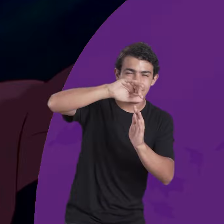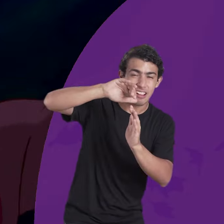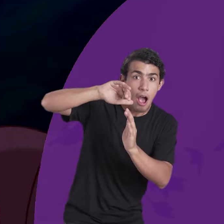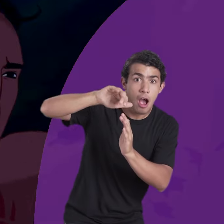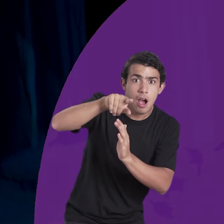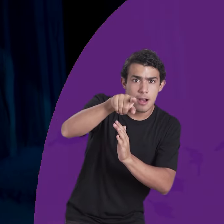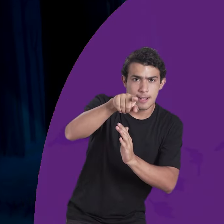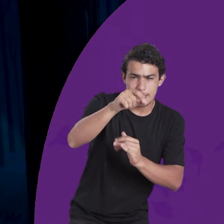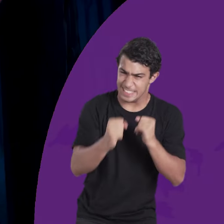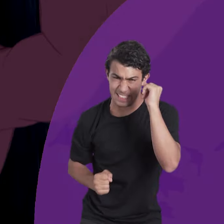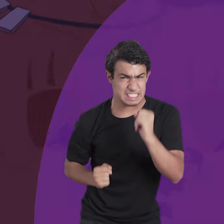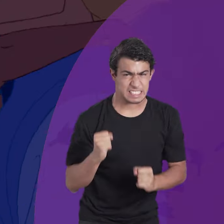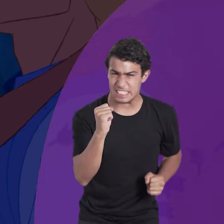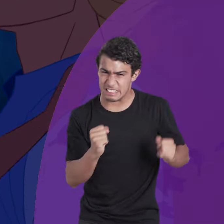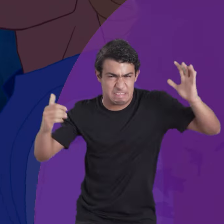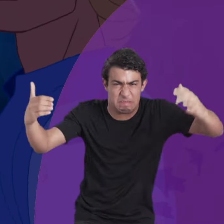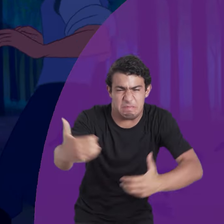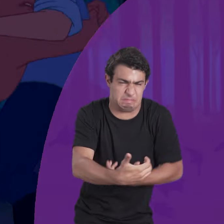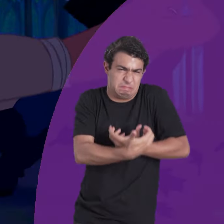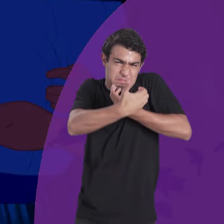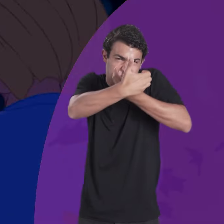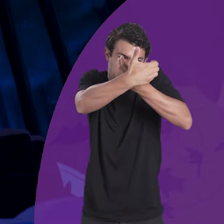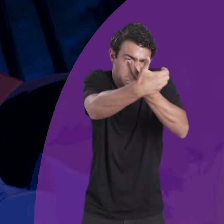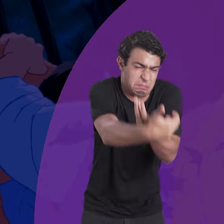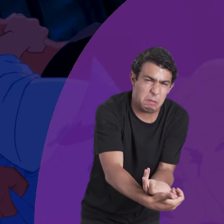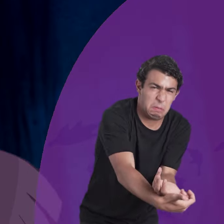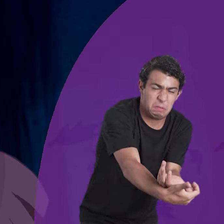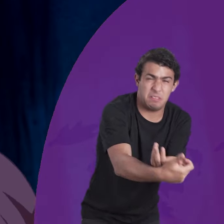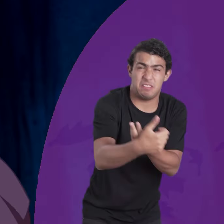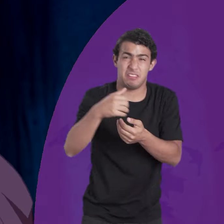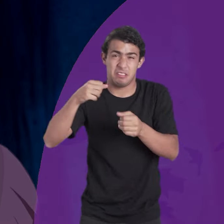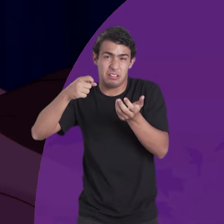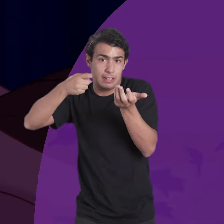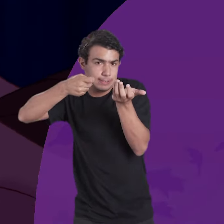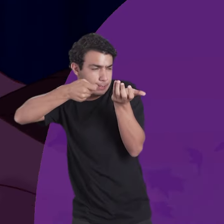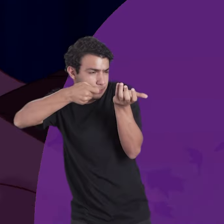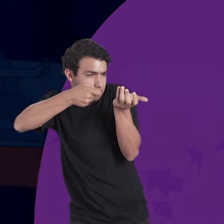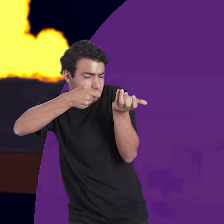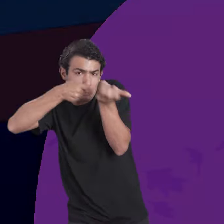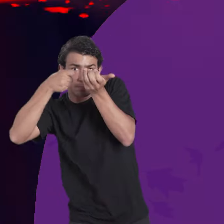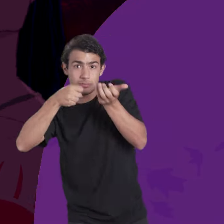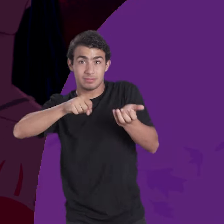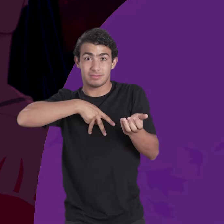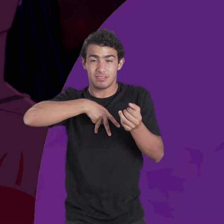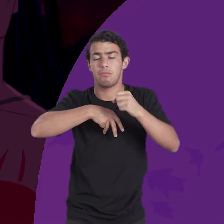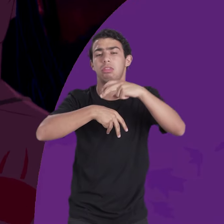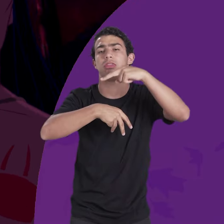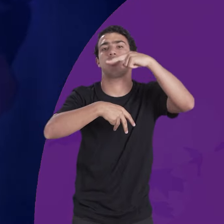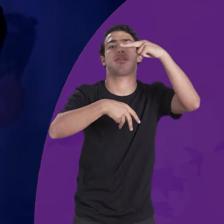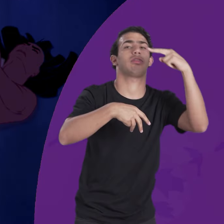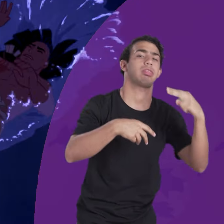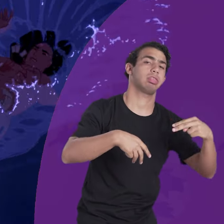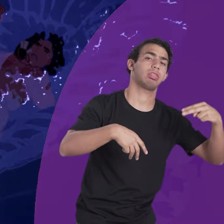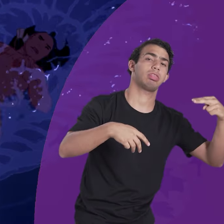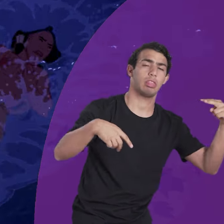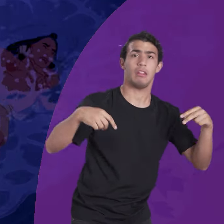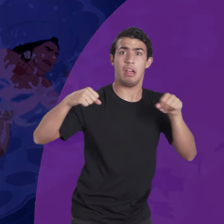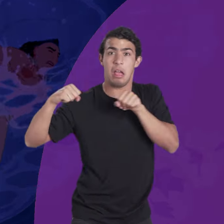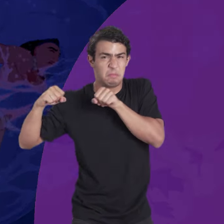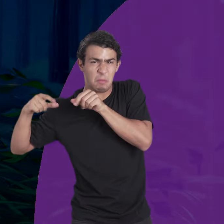verlos juntos, ataca a John. Pero antes de que Pocahontas pueda detenerlos, quieren a Cocoon.